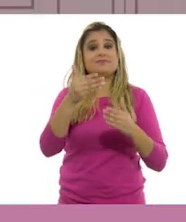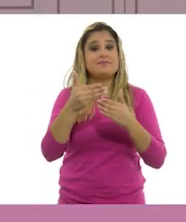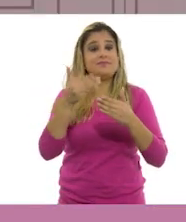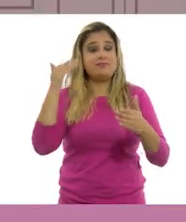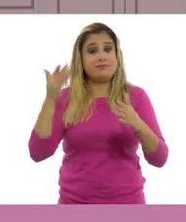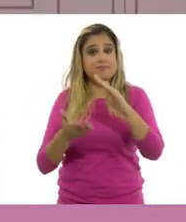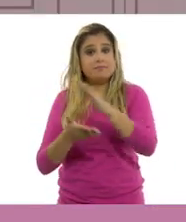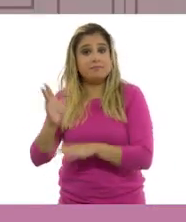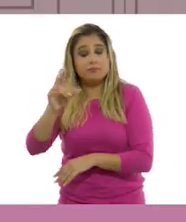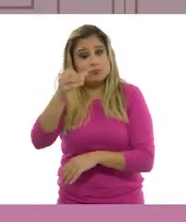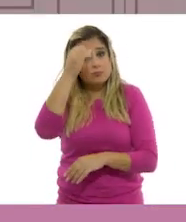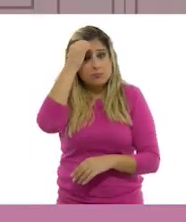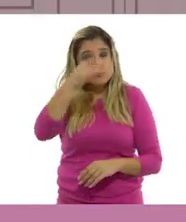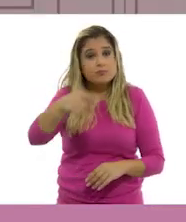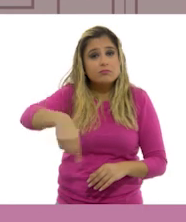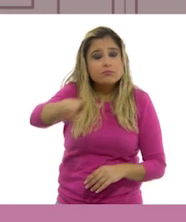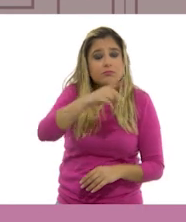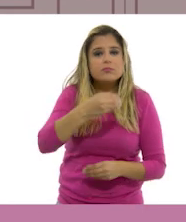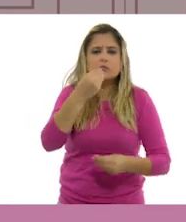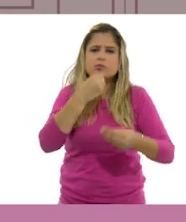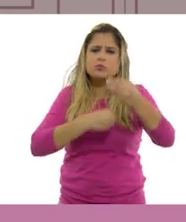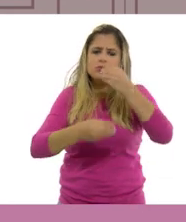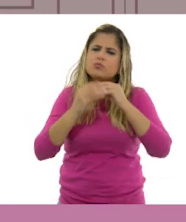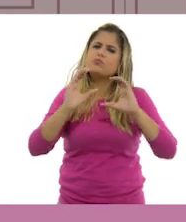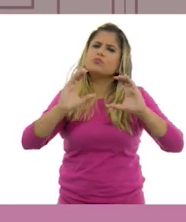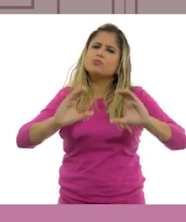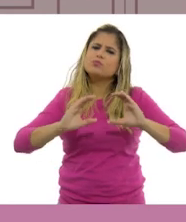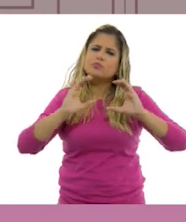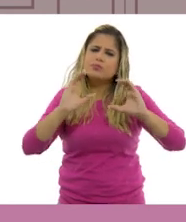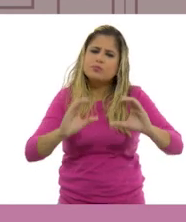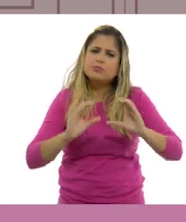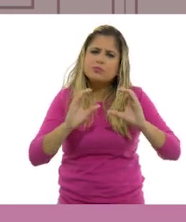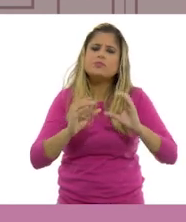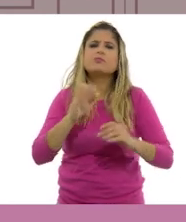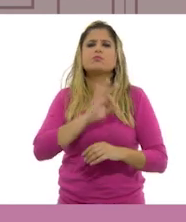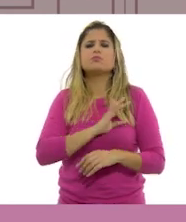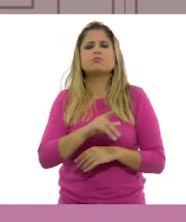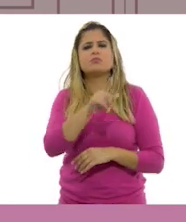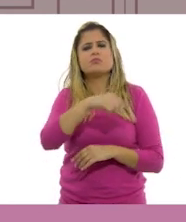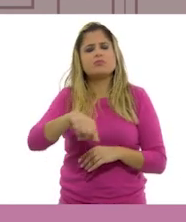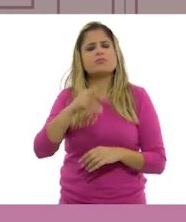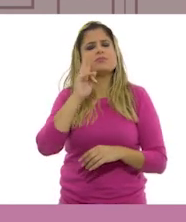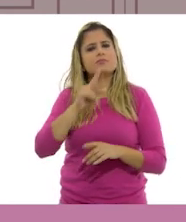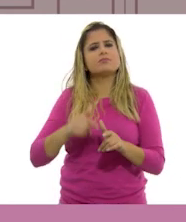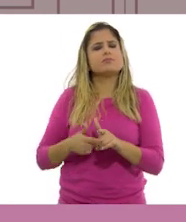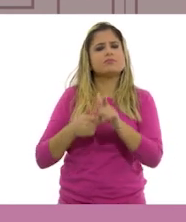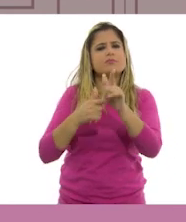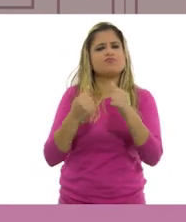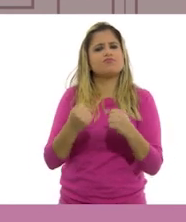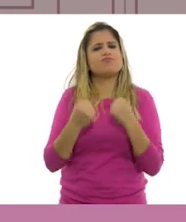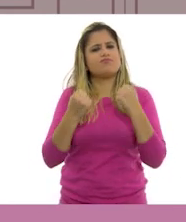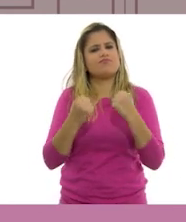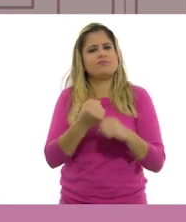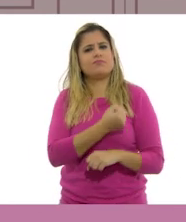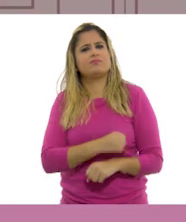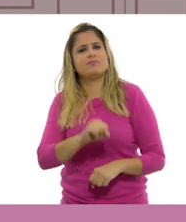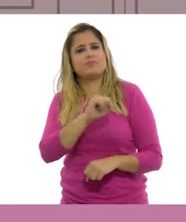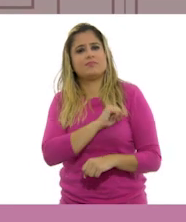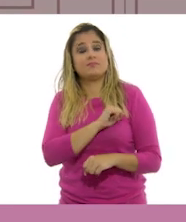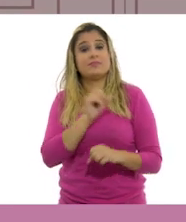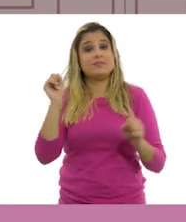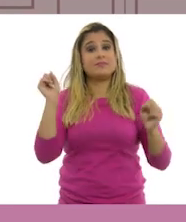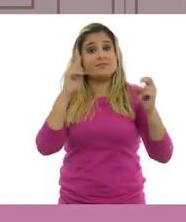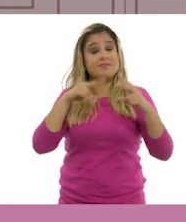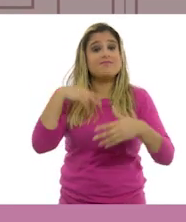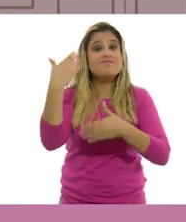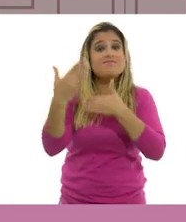no olviden que mantener una alimentación balanceada y beber mucha agua simple los mantendrá fuertes y sanos. Nos vemos en la